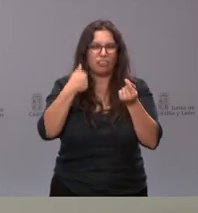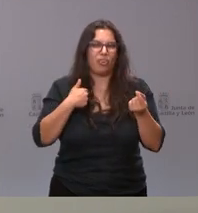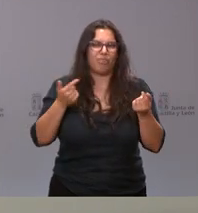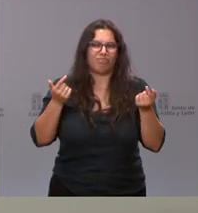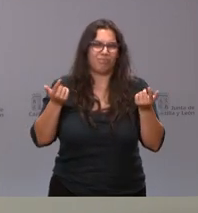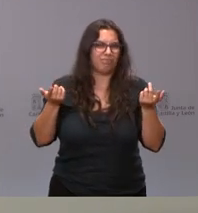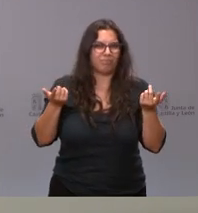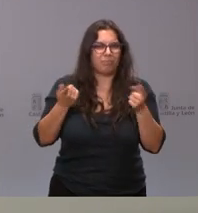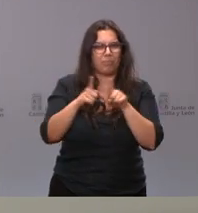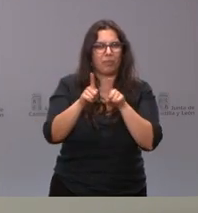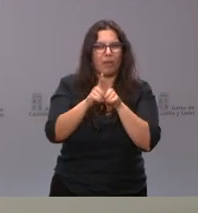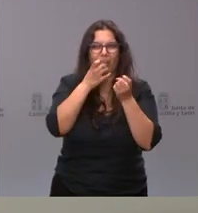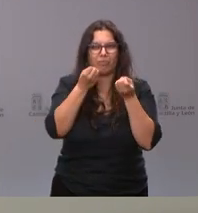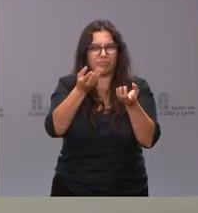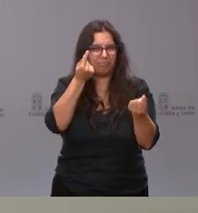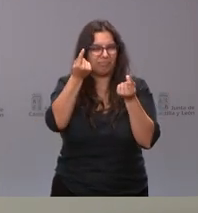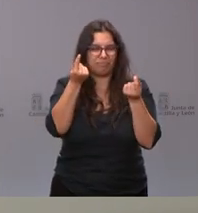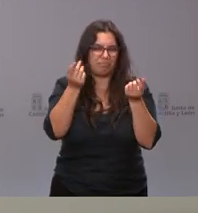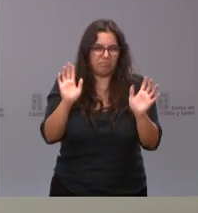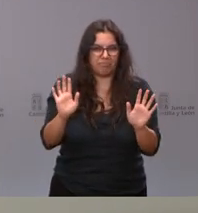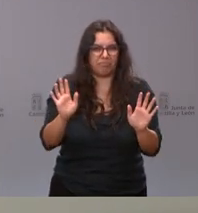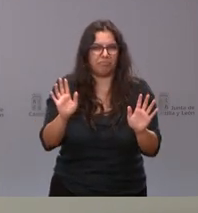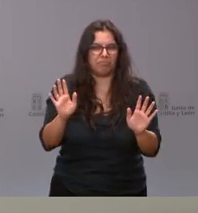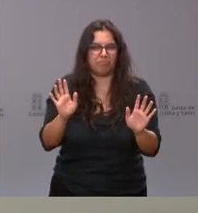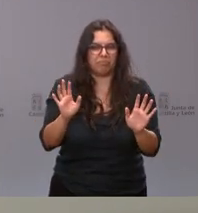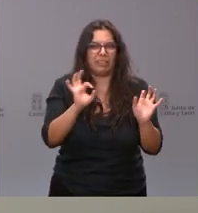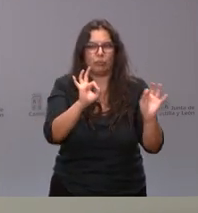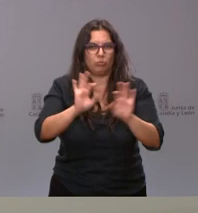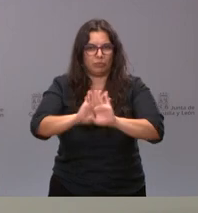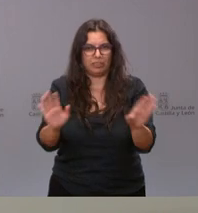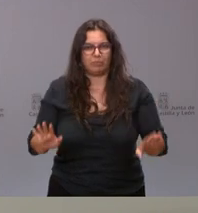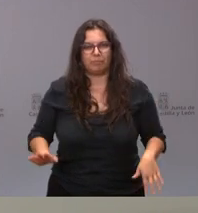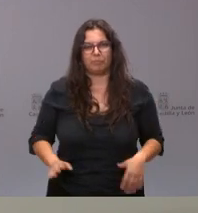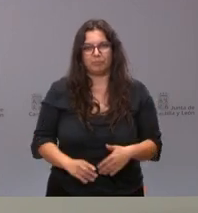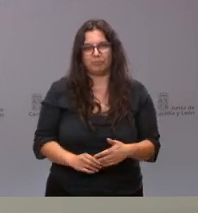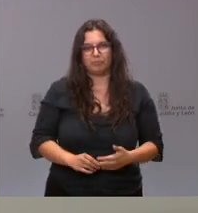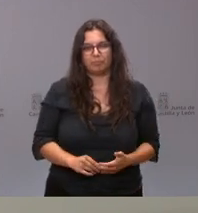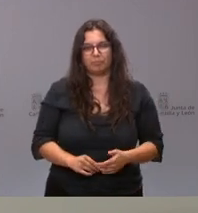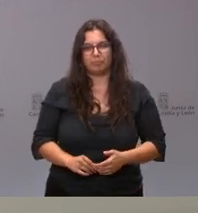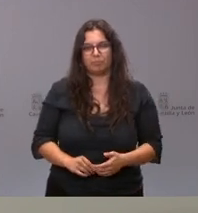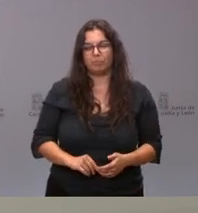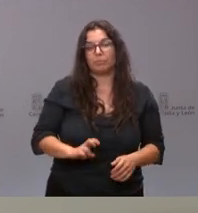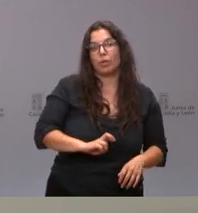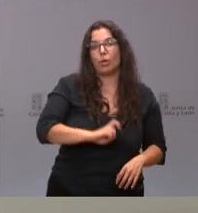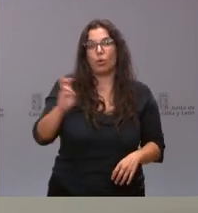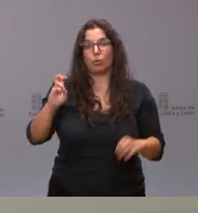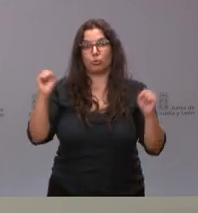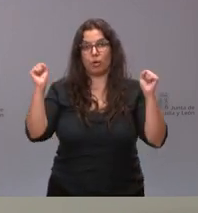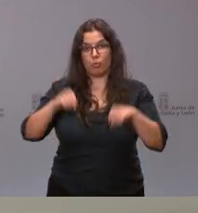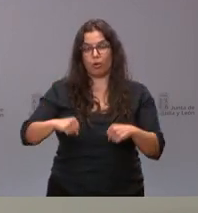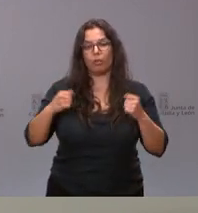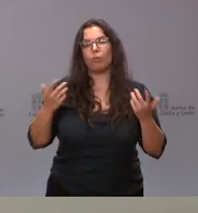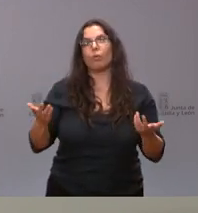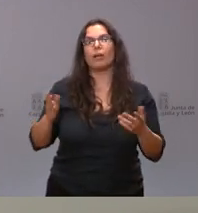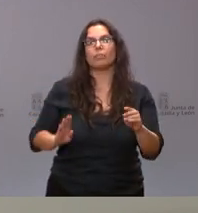detallarme más allá de lo necesario. Otro acuerdo es que la Junta destina